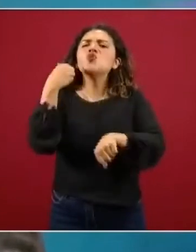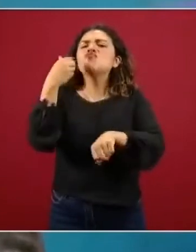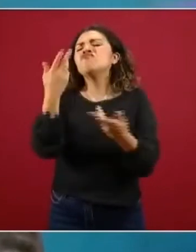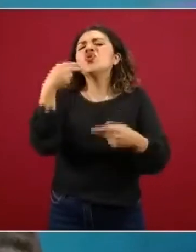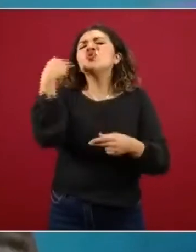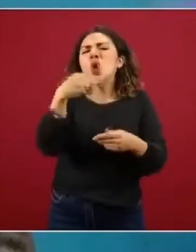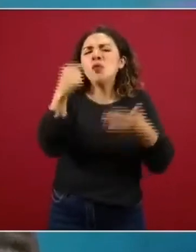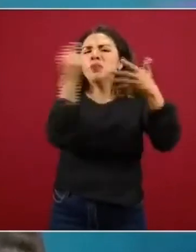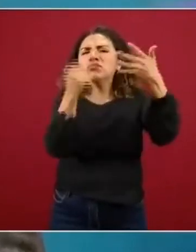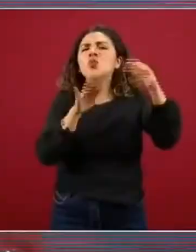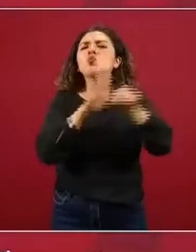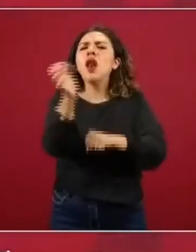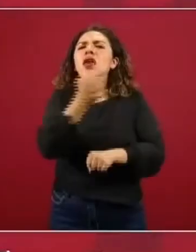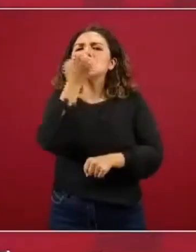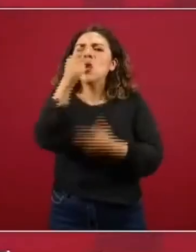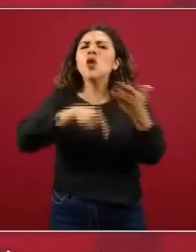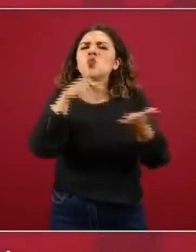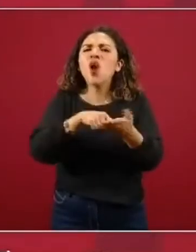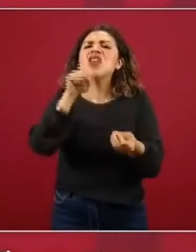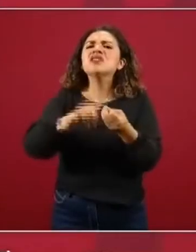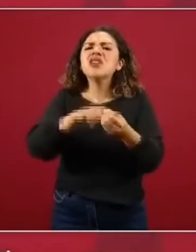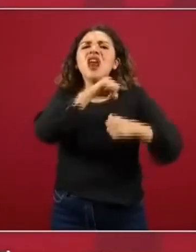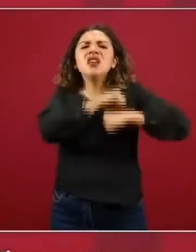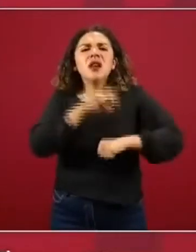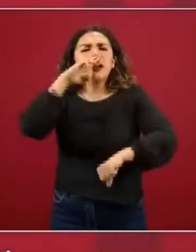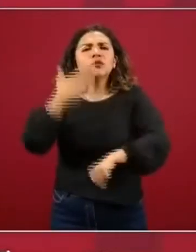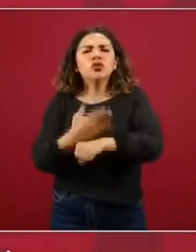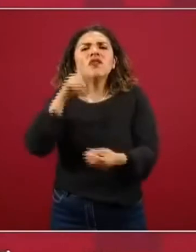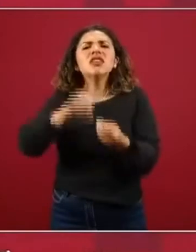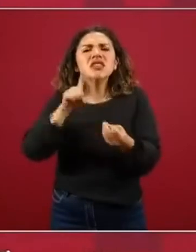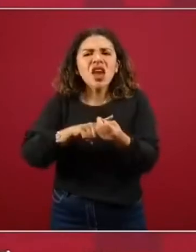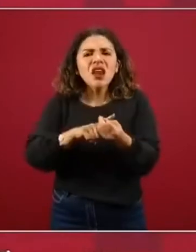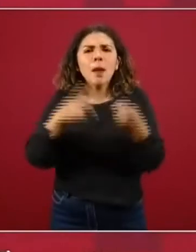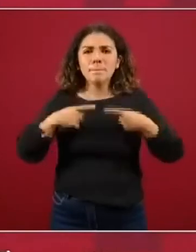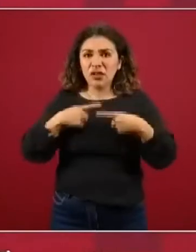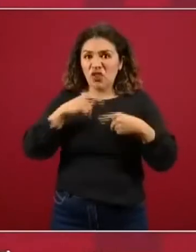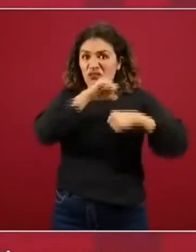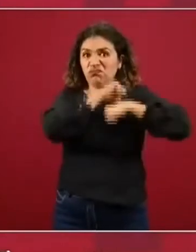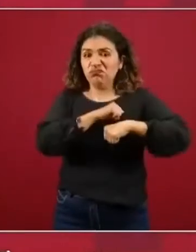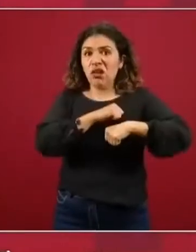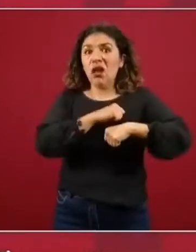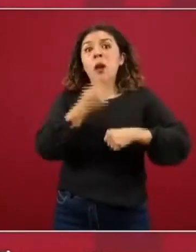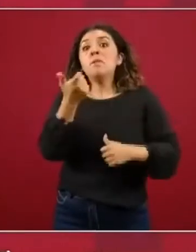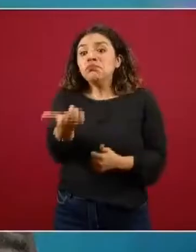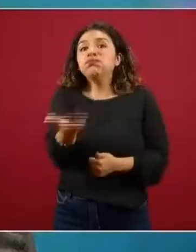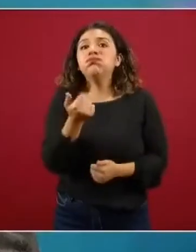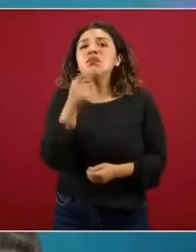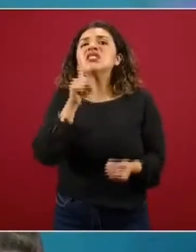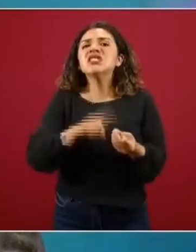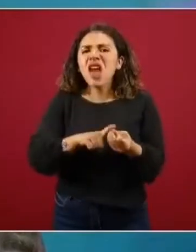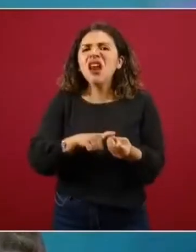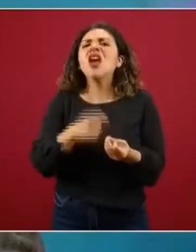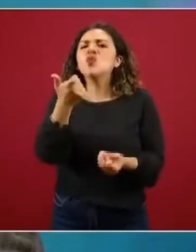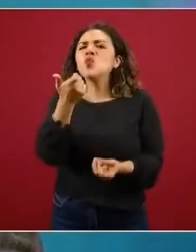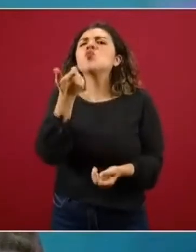de cuál es la escuela quién es la persona el servidor público que está pidiendo qué es lo que está